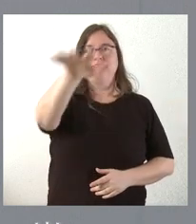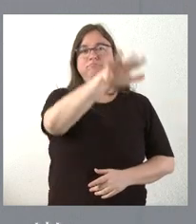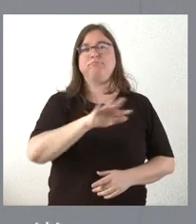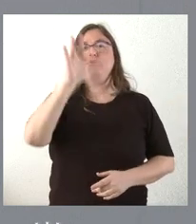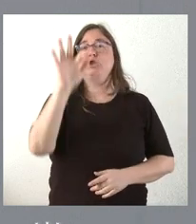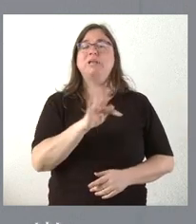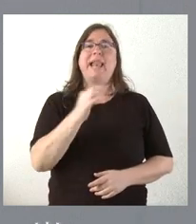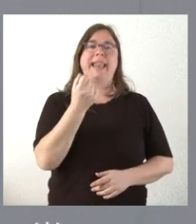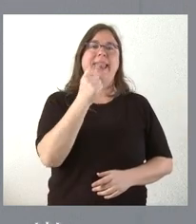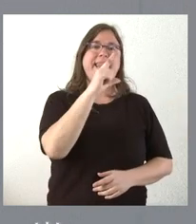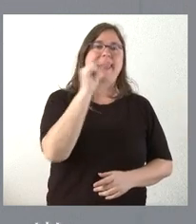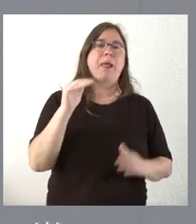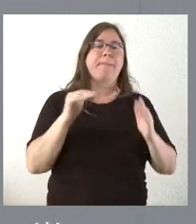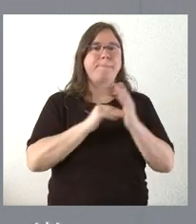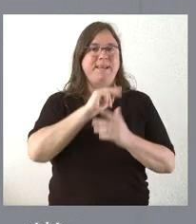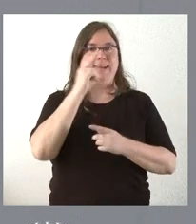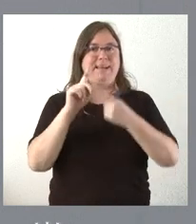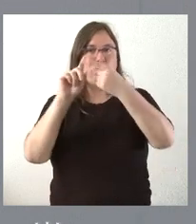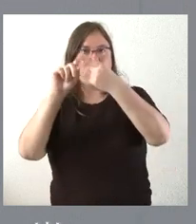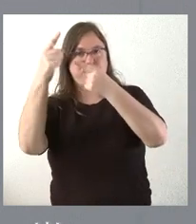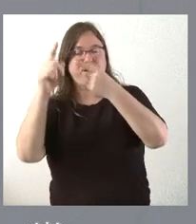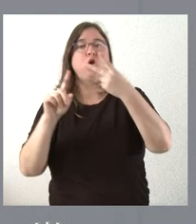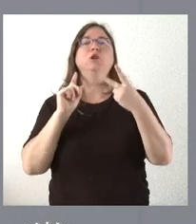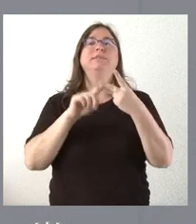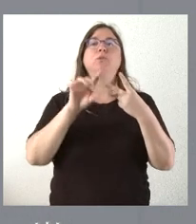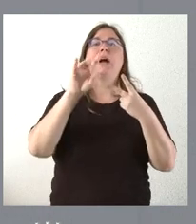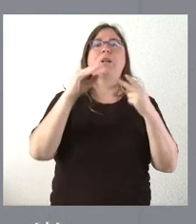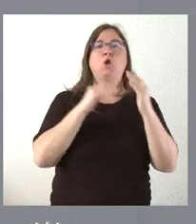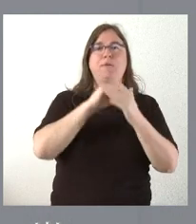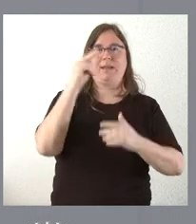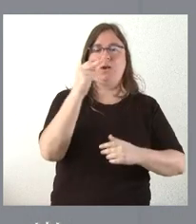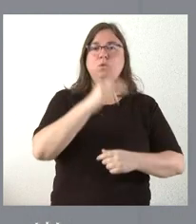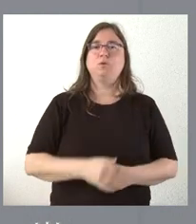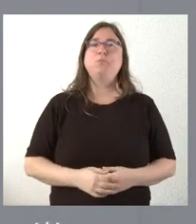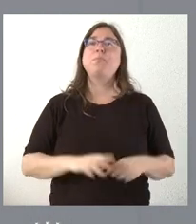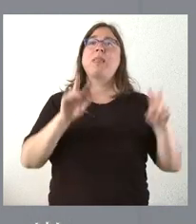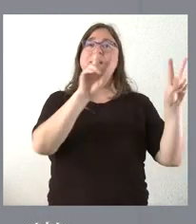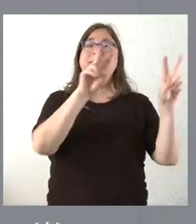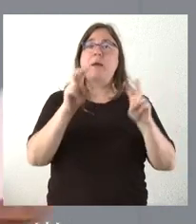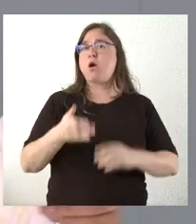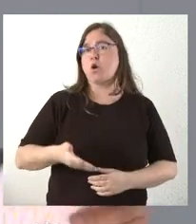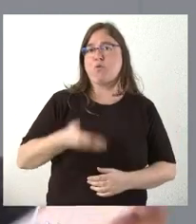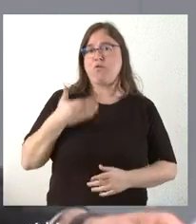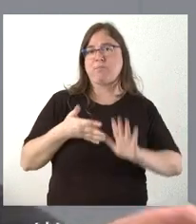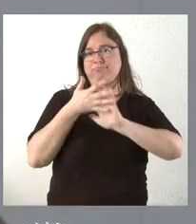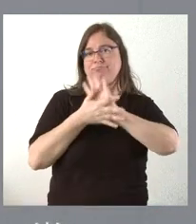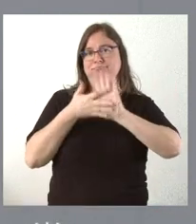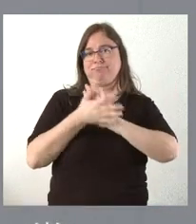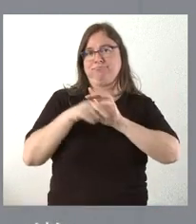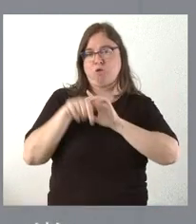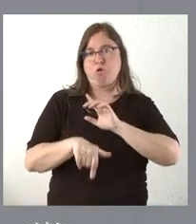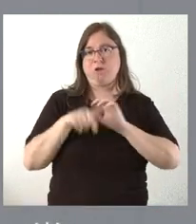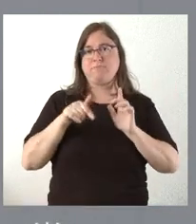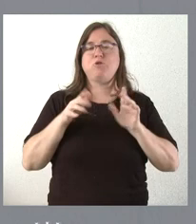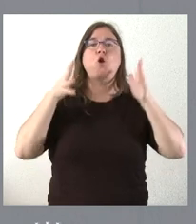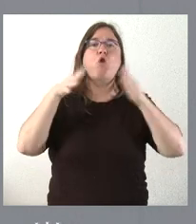en la primera circunstancia, 14.000 euros en la segunda. Estos son los asuntos fundamentales que han sido objeto de tratamiento